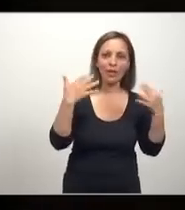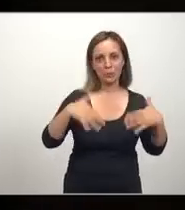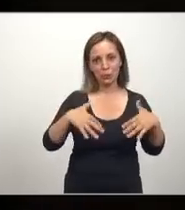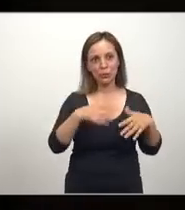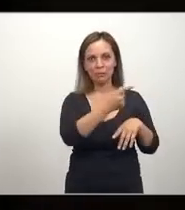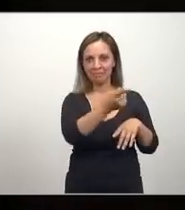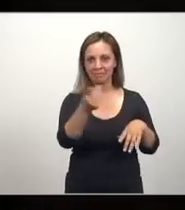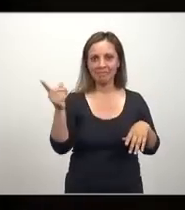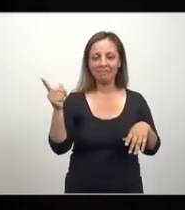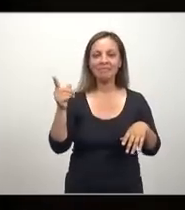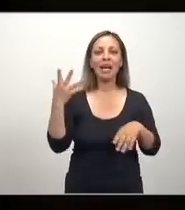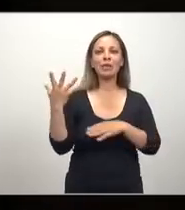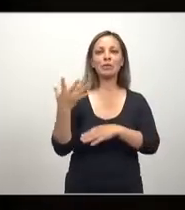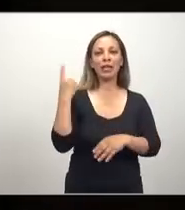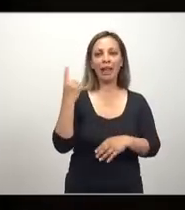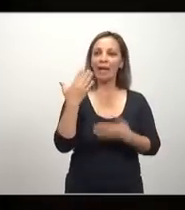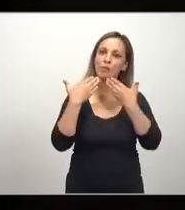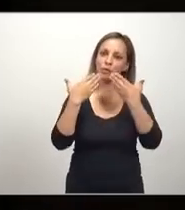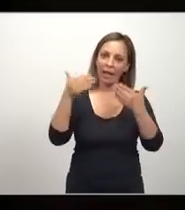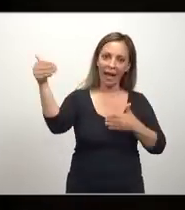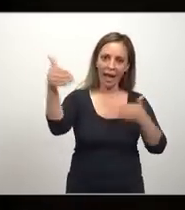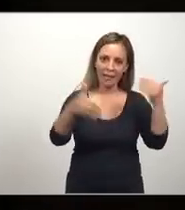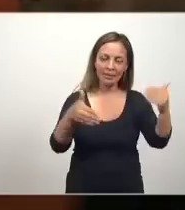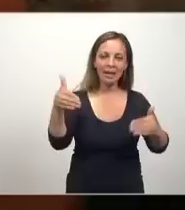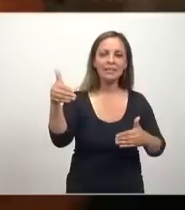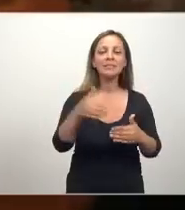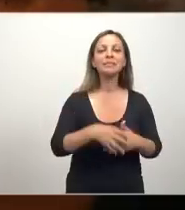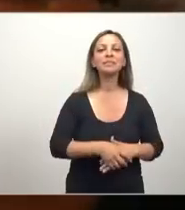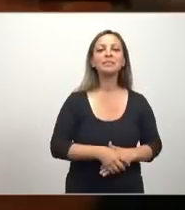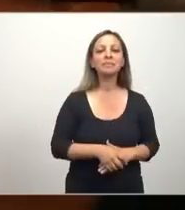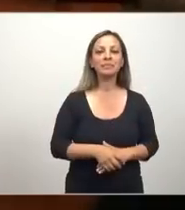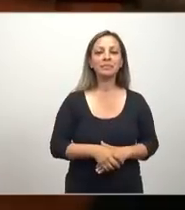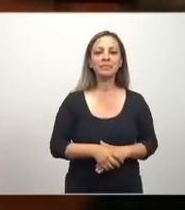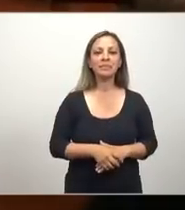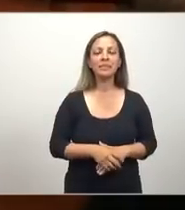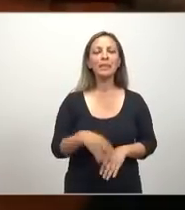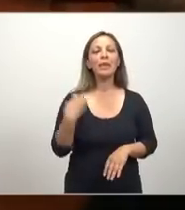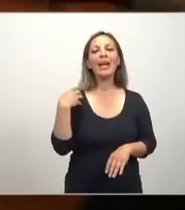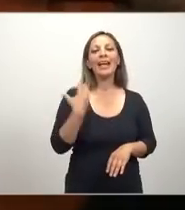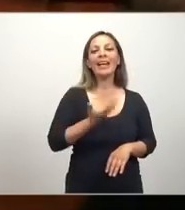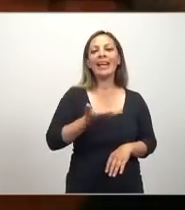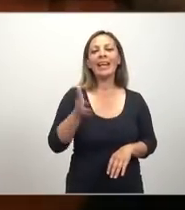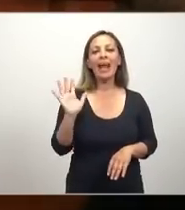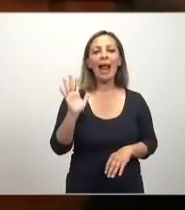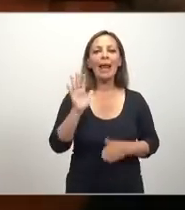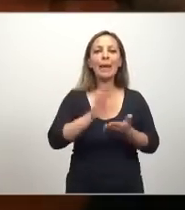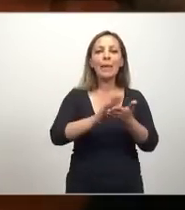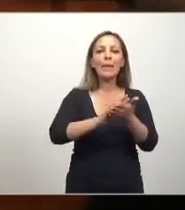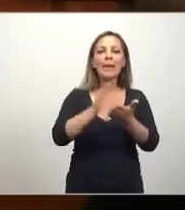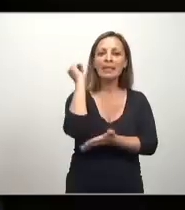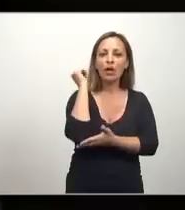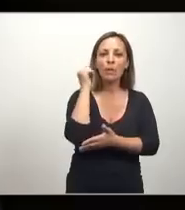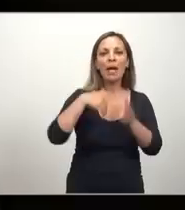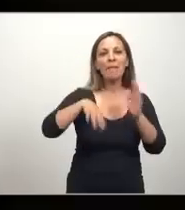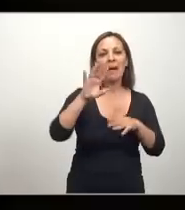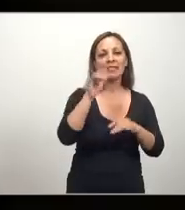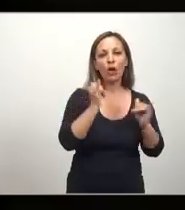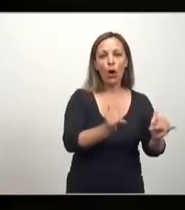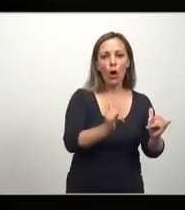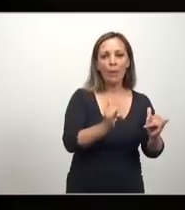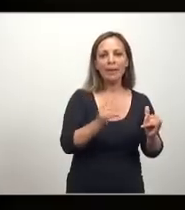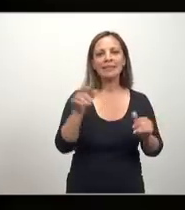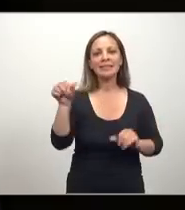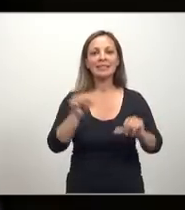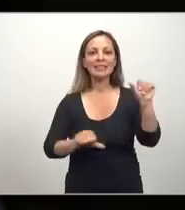autoridades, muchas gracias por venir. Y generalmente tienen la base de economía los demás chicos, ciencias políticas, es